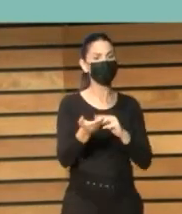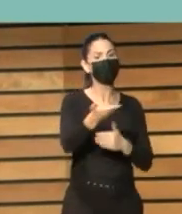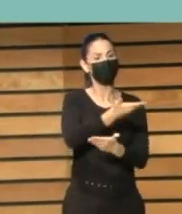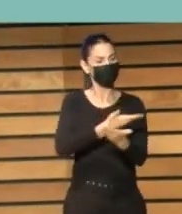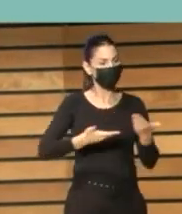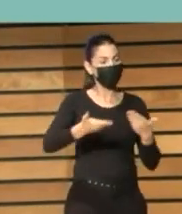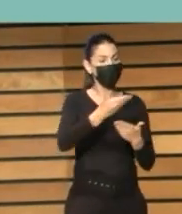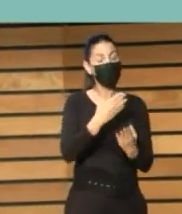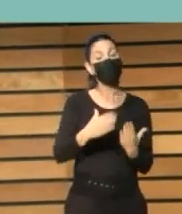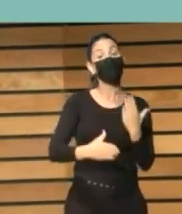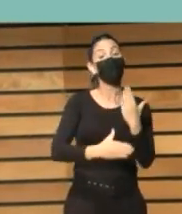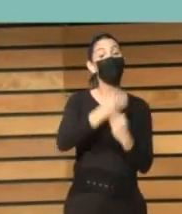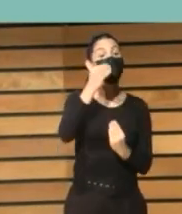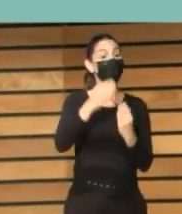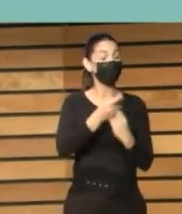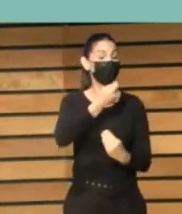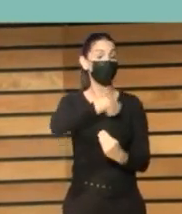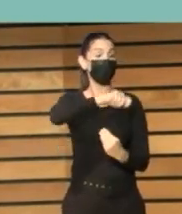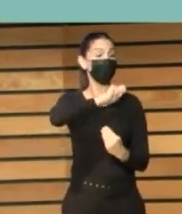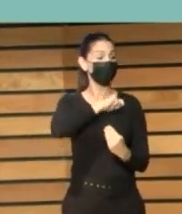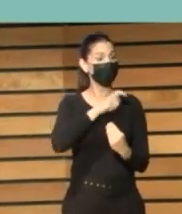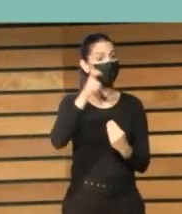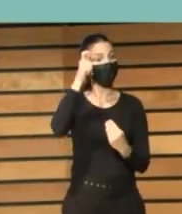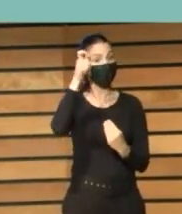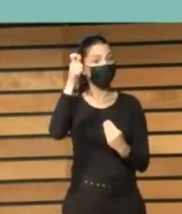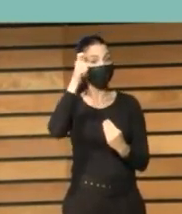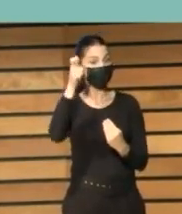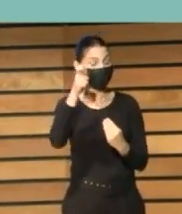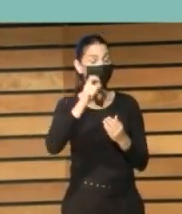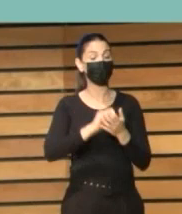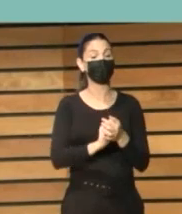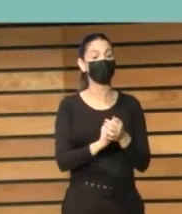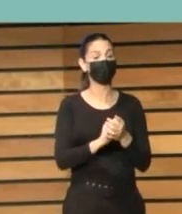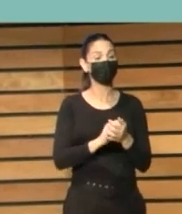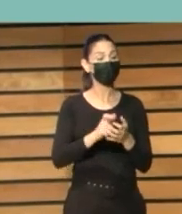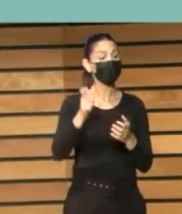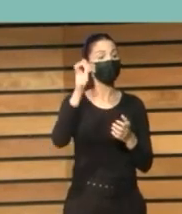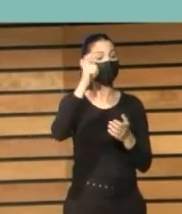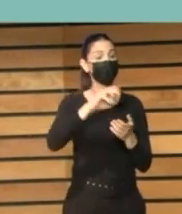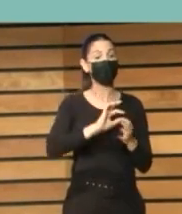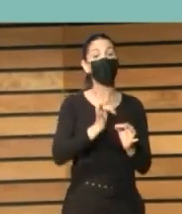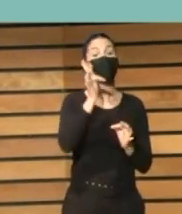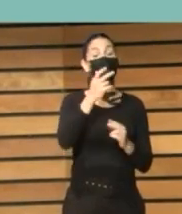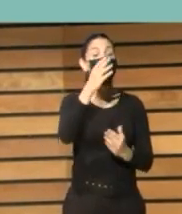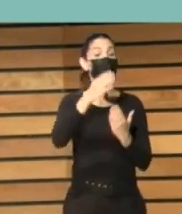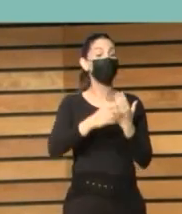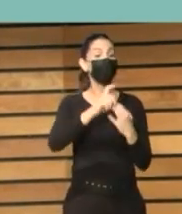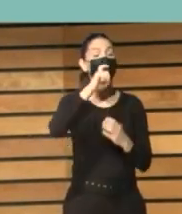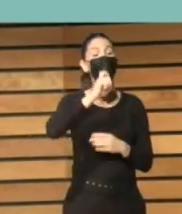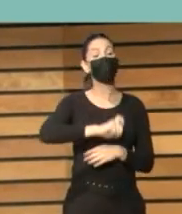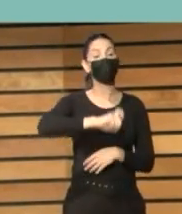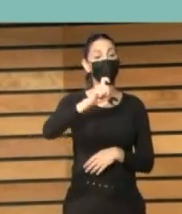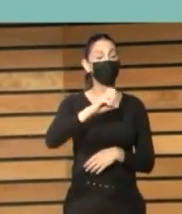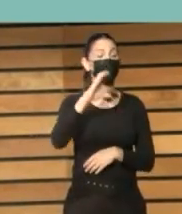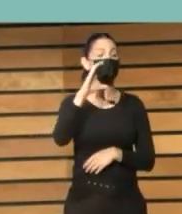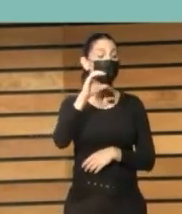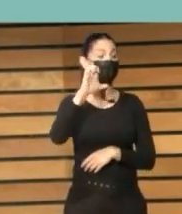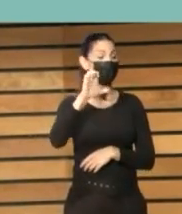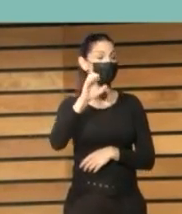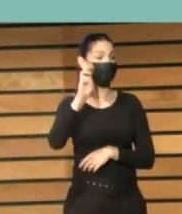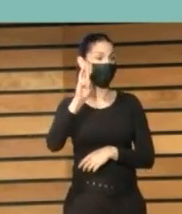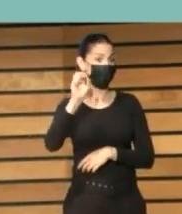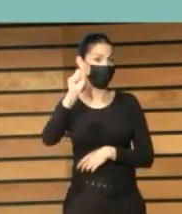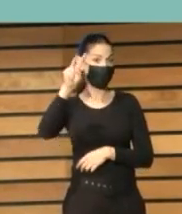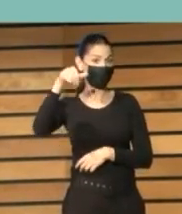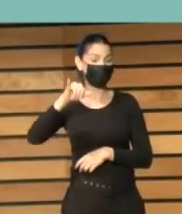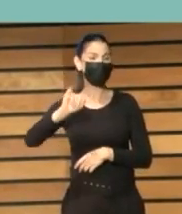Federación Española de Municipios y Provincias, FESAVID, la Fundación CEPAIN, en particular, es una fundación que